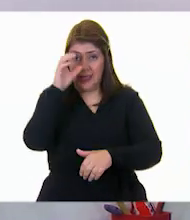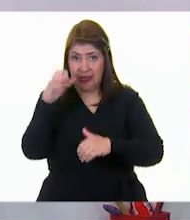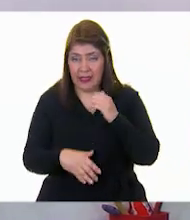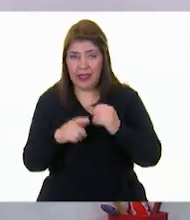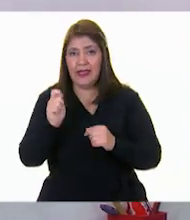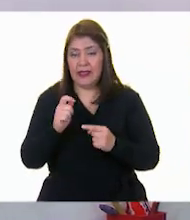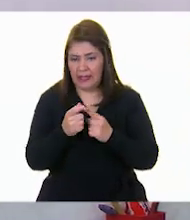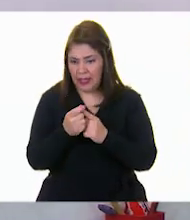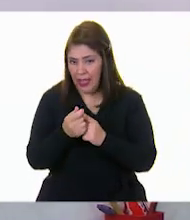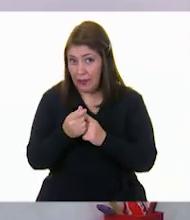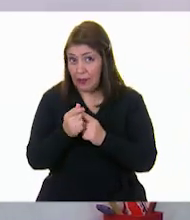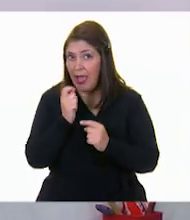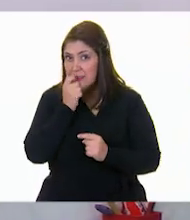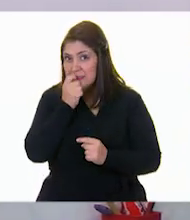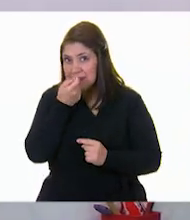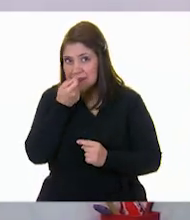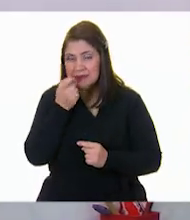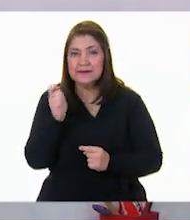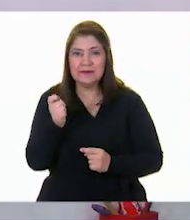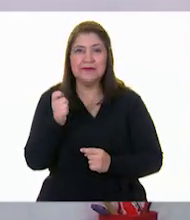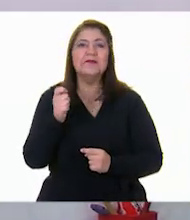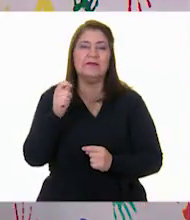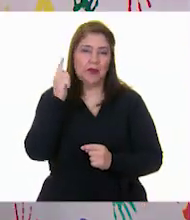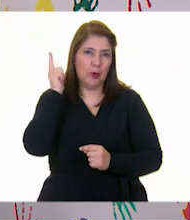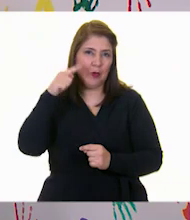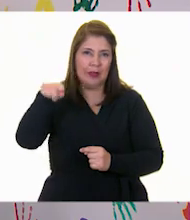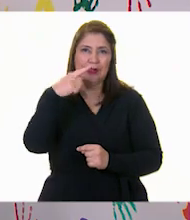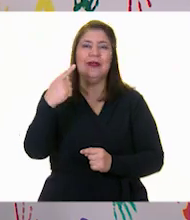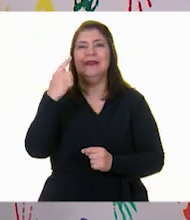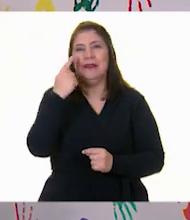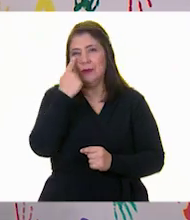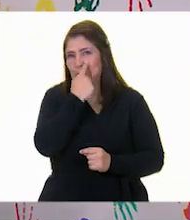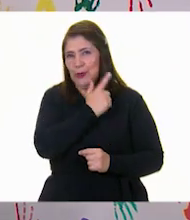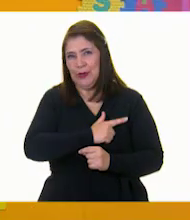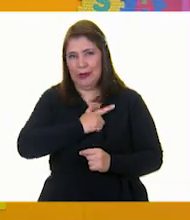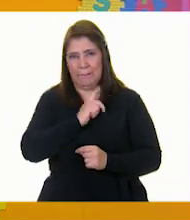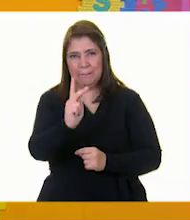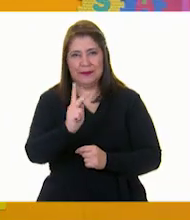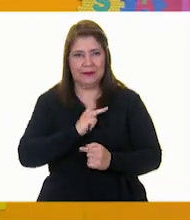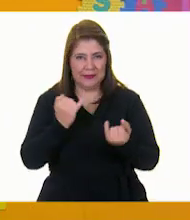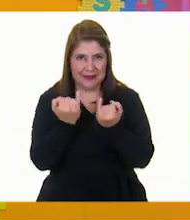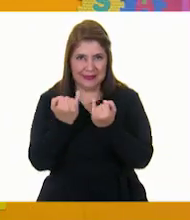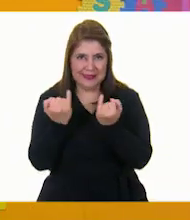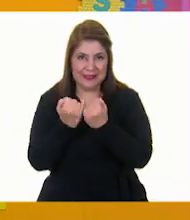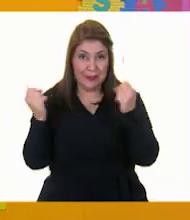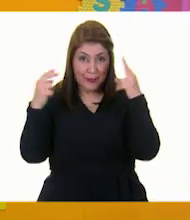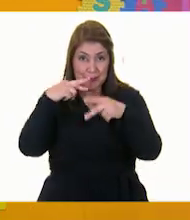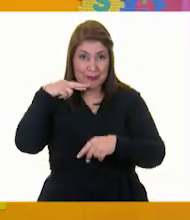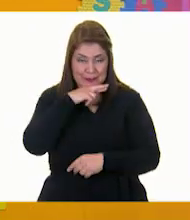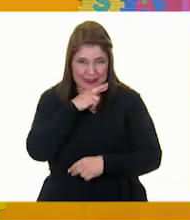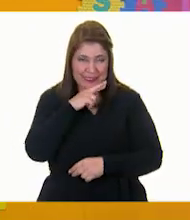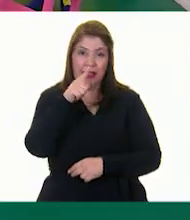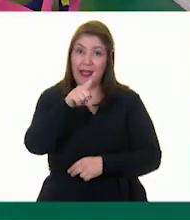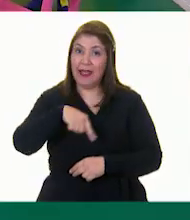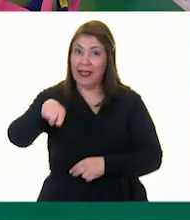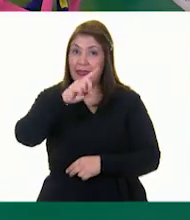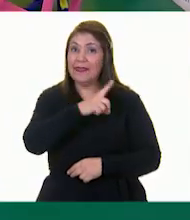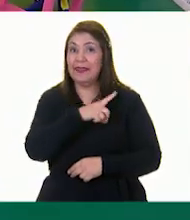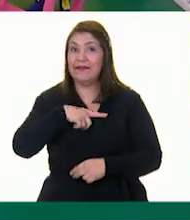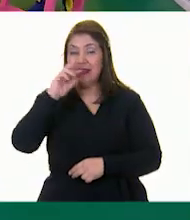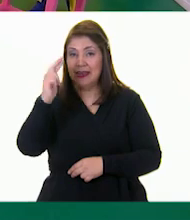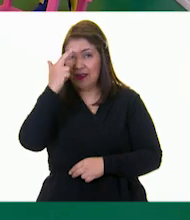cacahuates y pepitas. Esperamos que lo hayan disfrutado tanto como nosotras. ¡Hasta pronto! Y recuerden vive